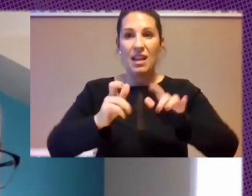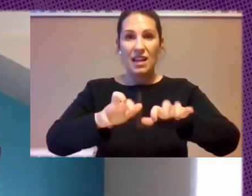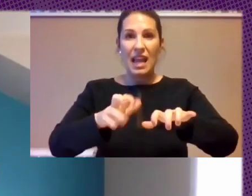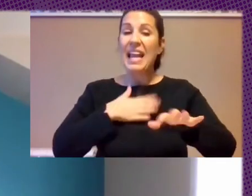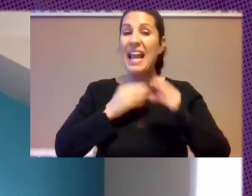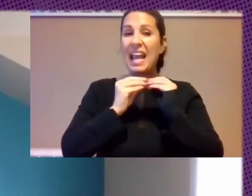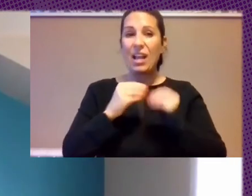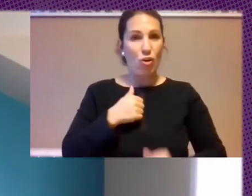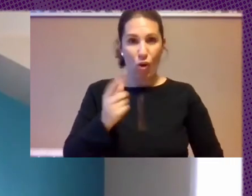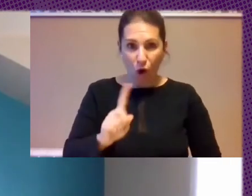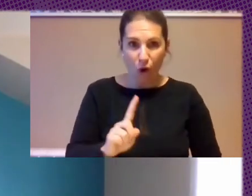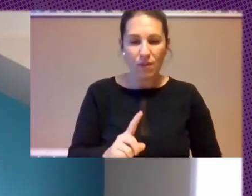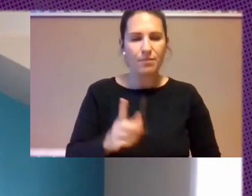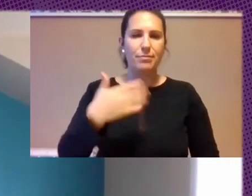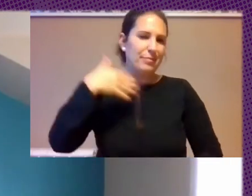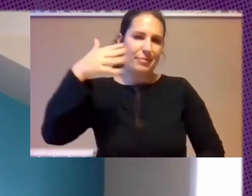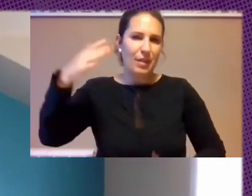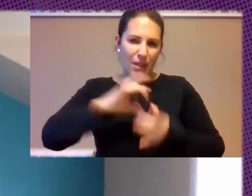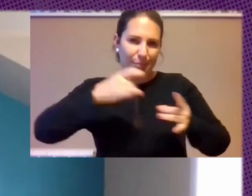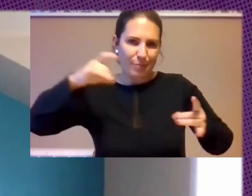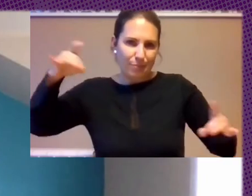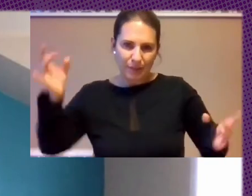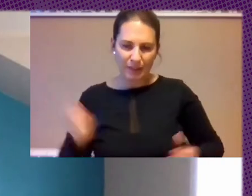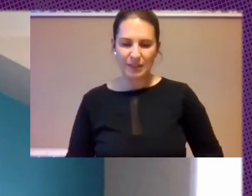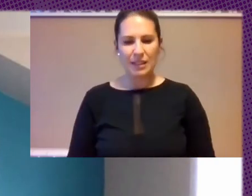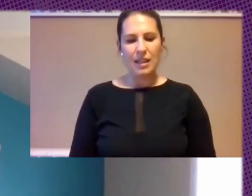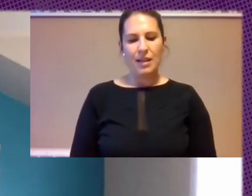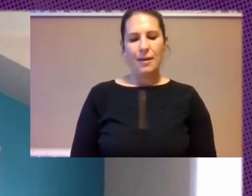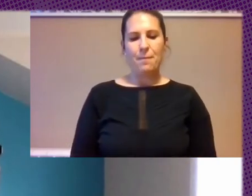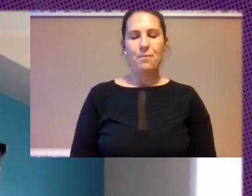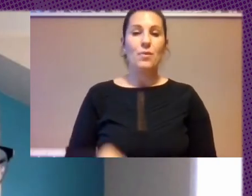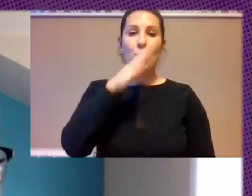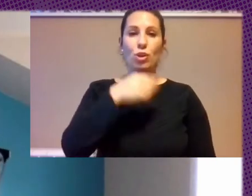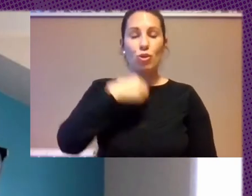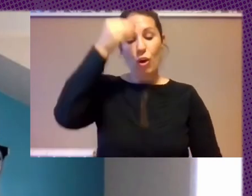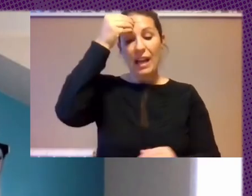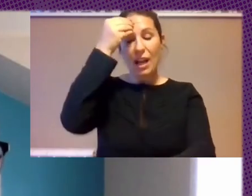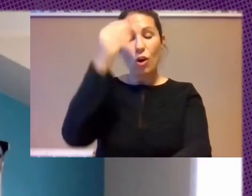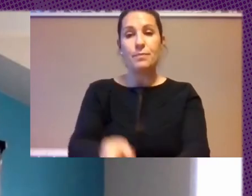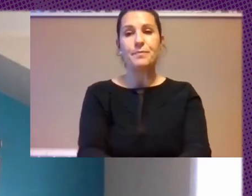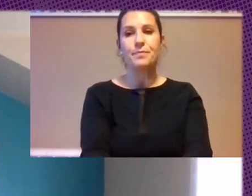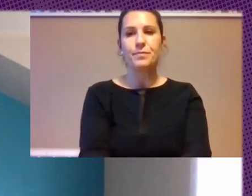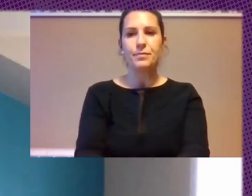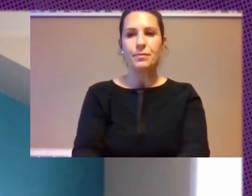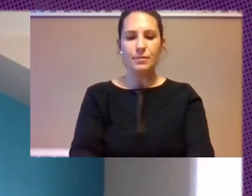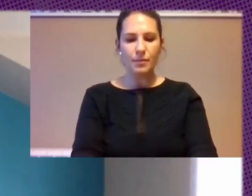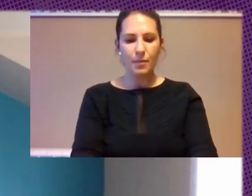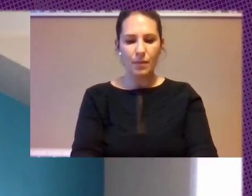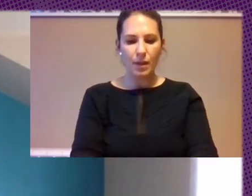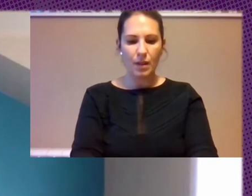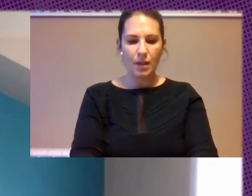Etc Etc Entonces Creo Que Primeramente Para Encontrar